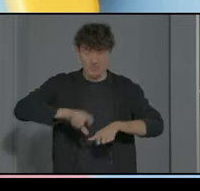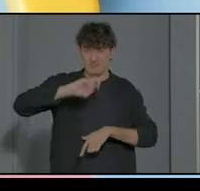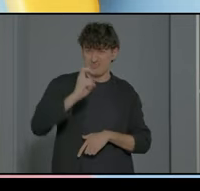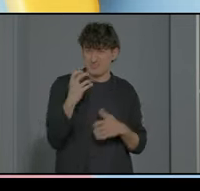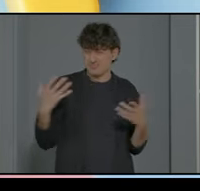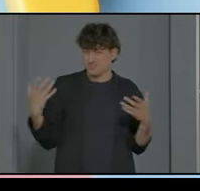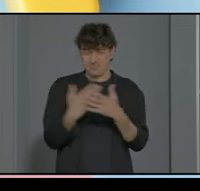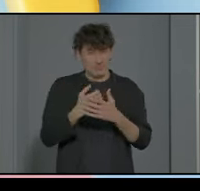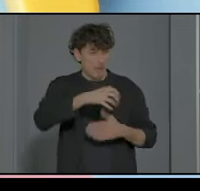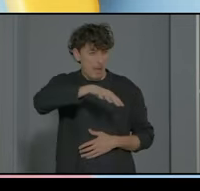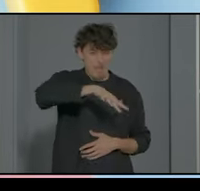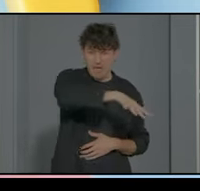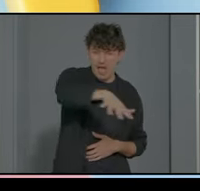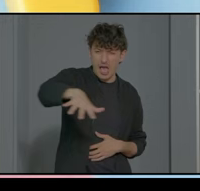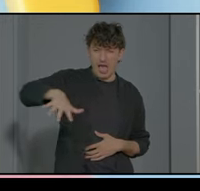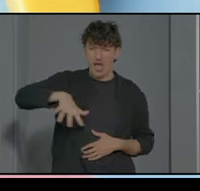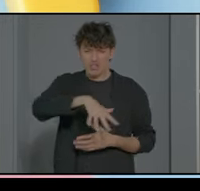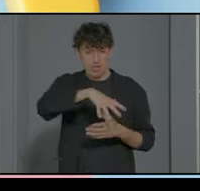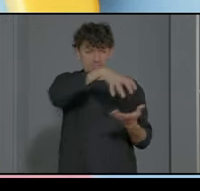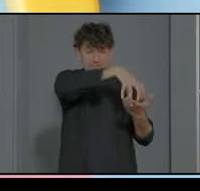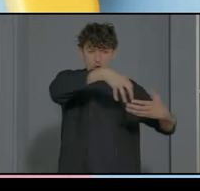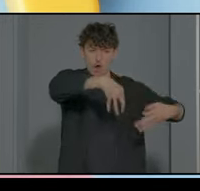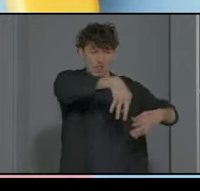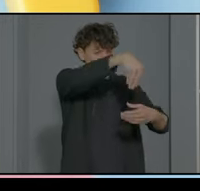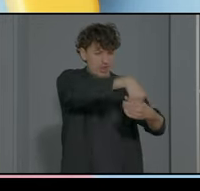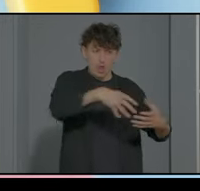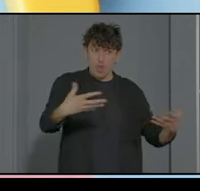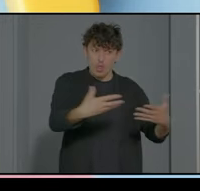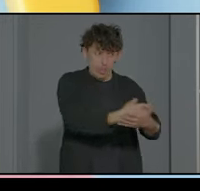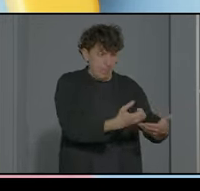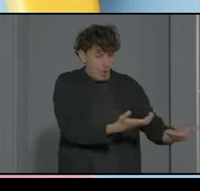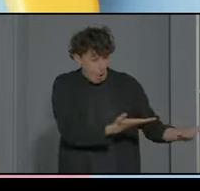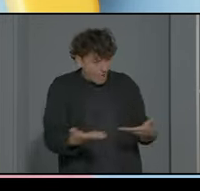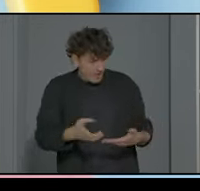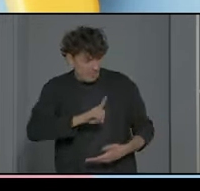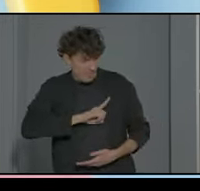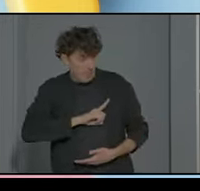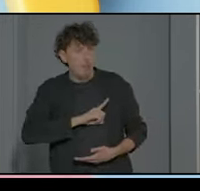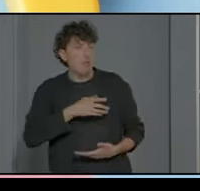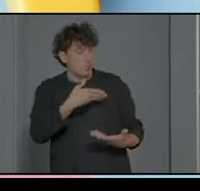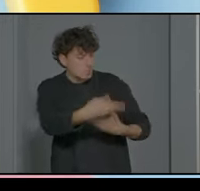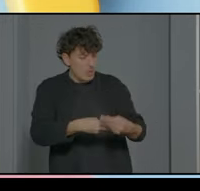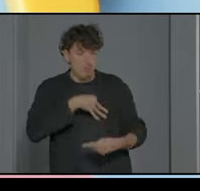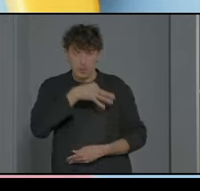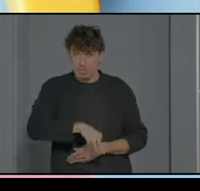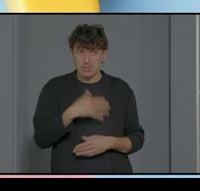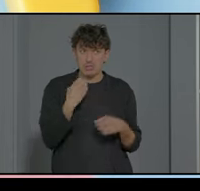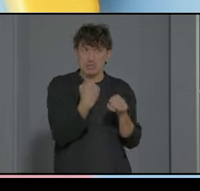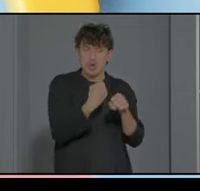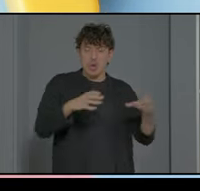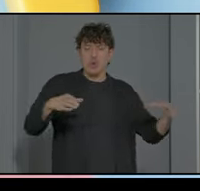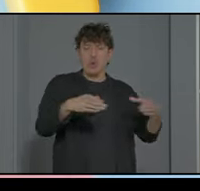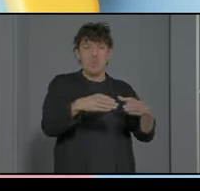espacios que tiene el centro ordinario en el que estamos se ponen a nuestra disposición bien sea para trabajar con el grupo de